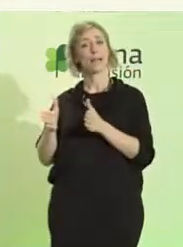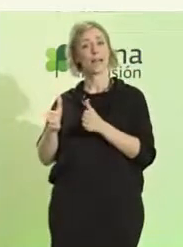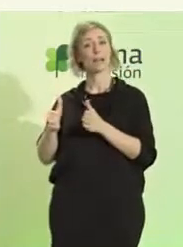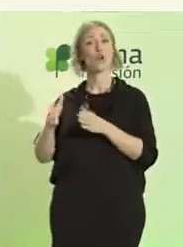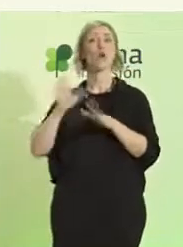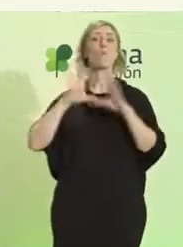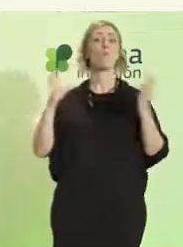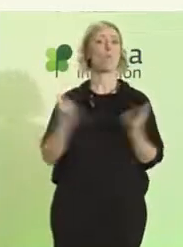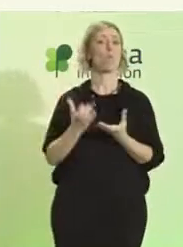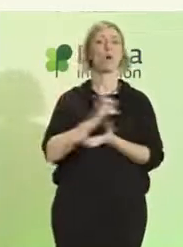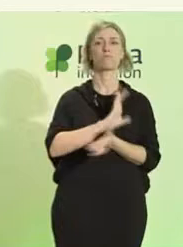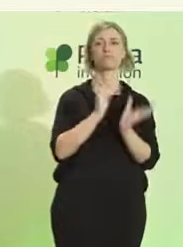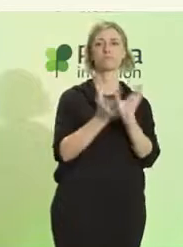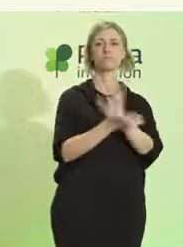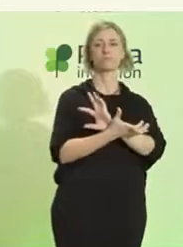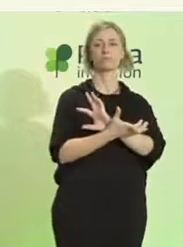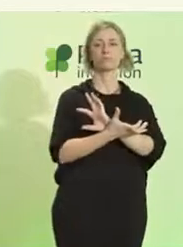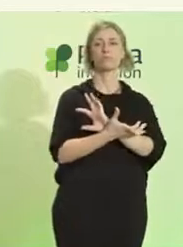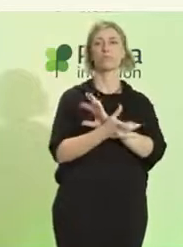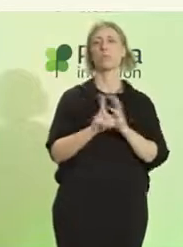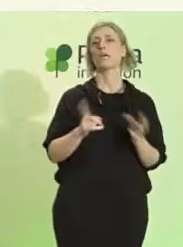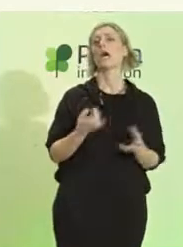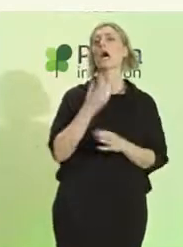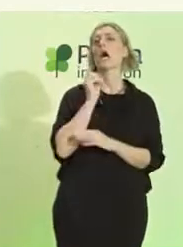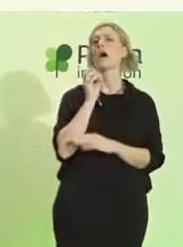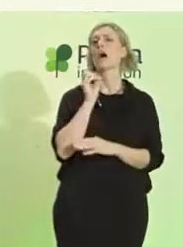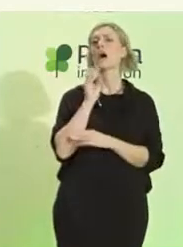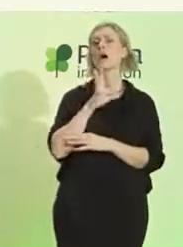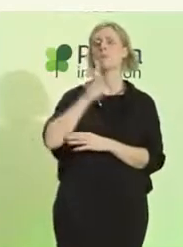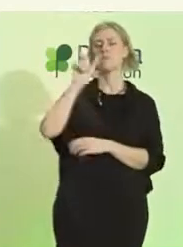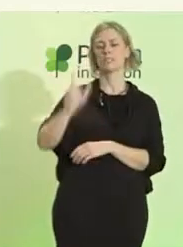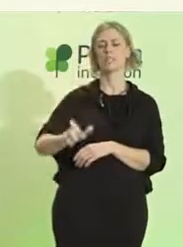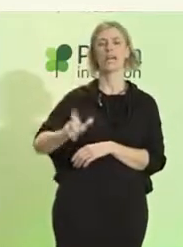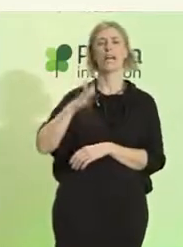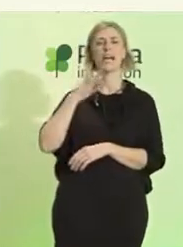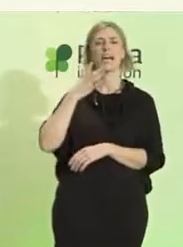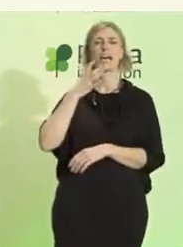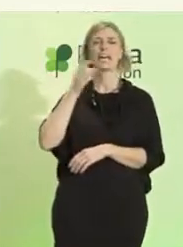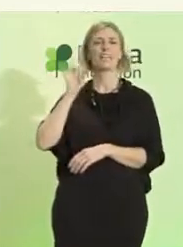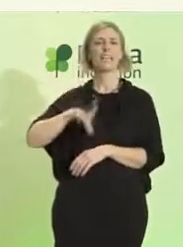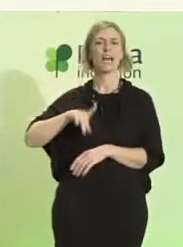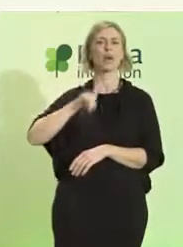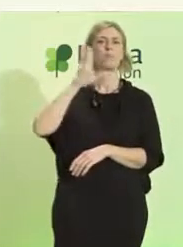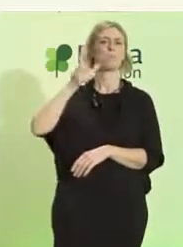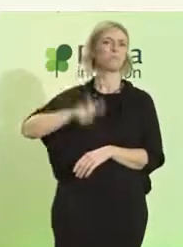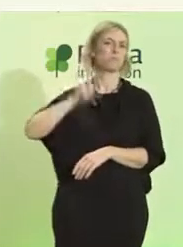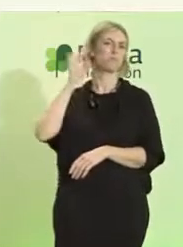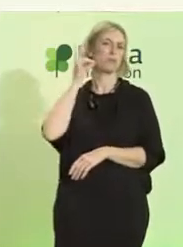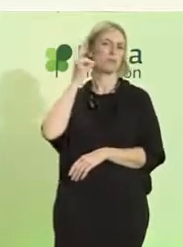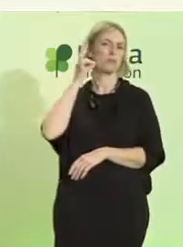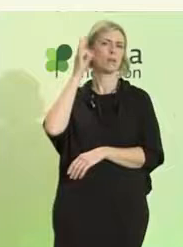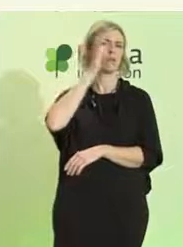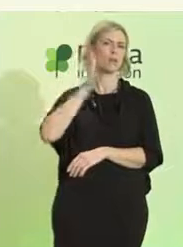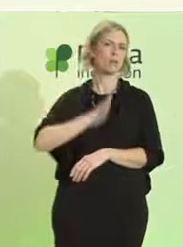Ferreira, que viene desde Brasil, y de Dominique, que ha viajado desde Argentina.